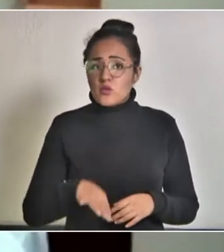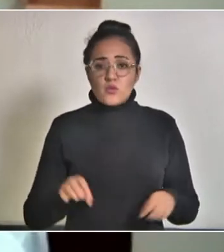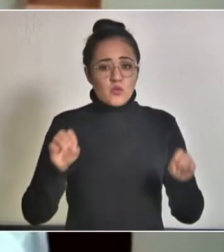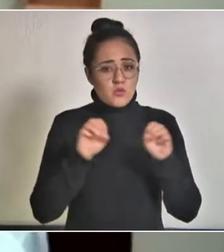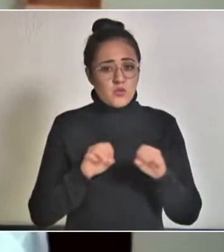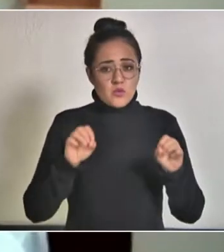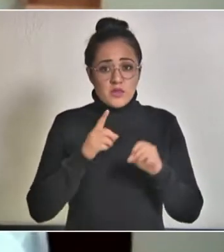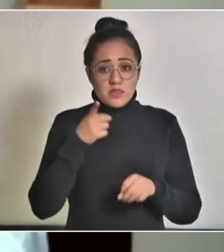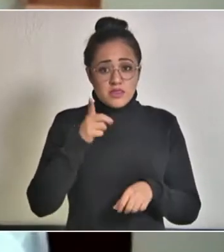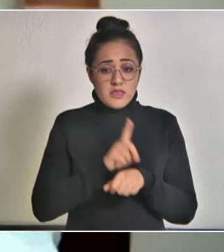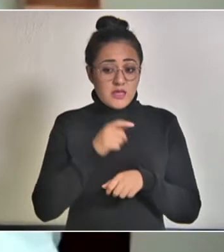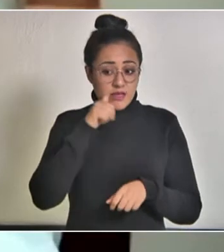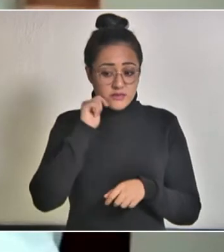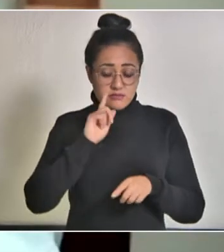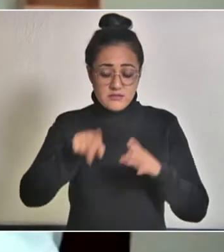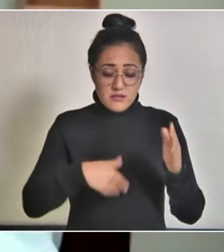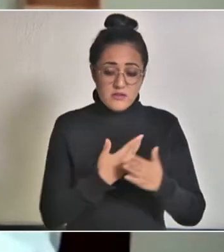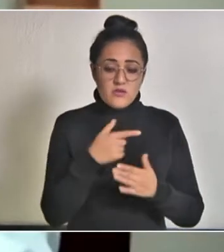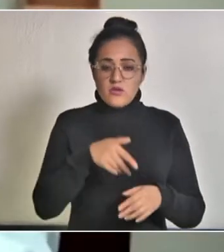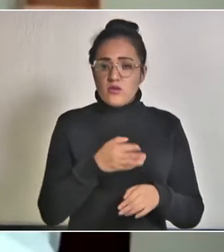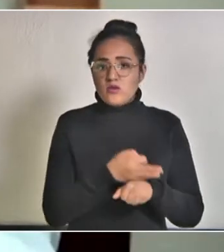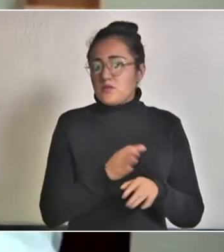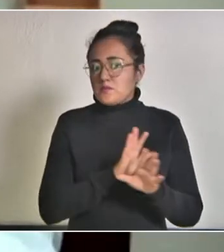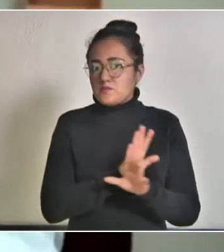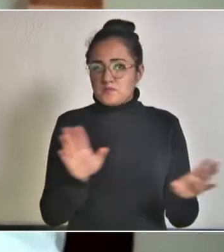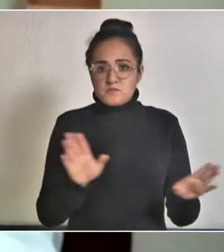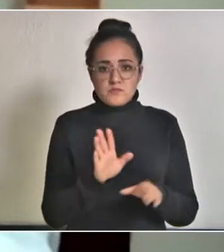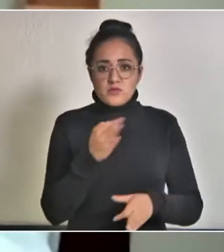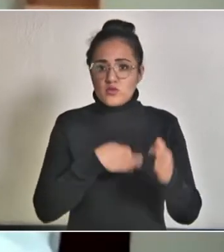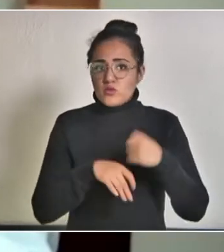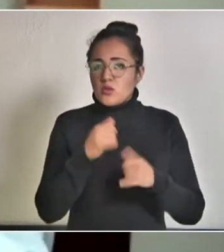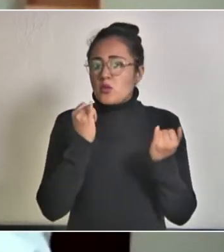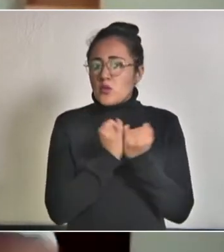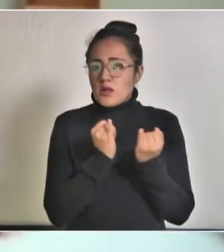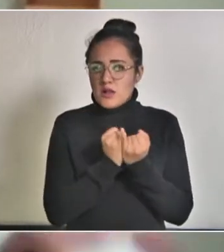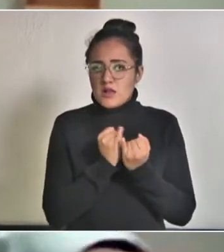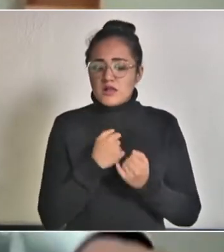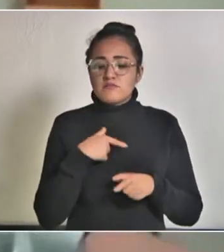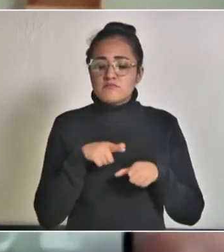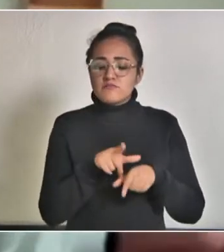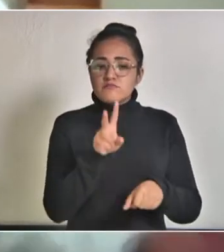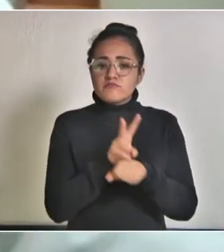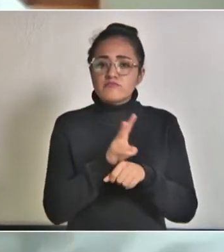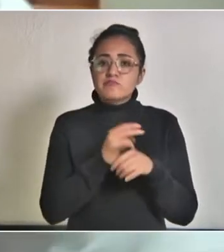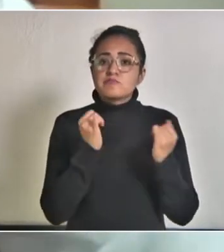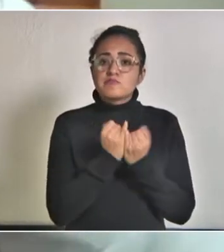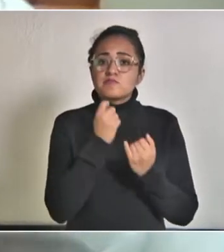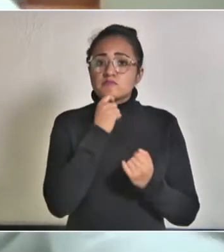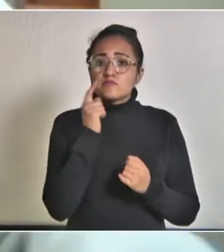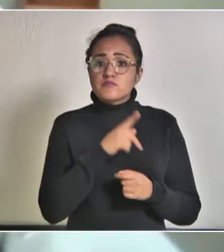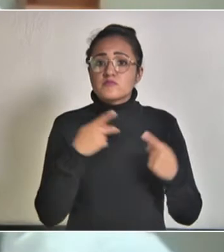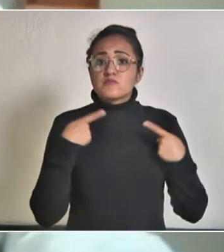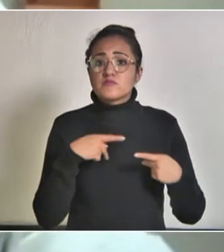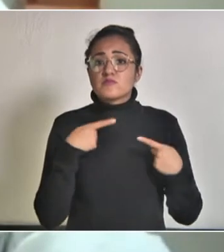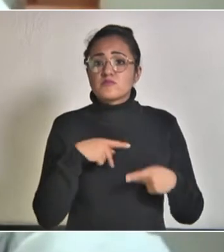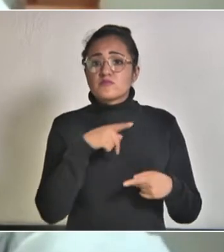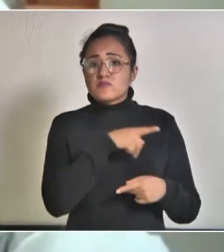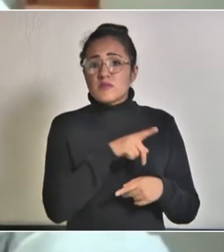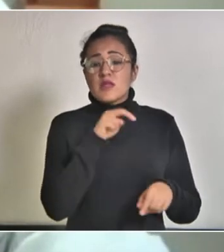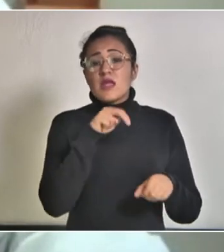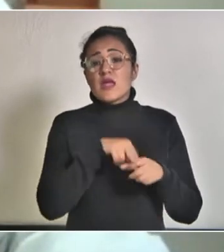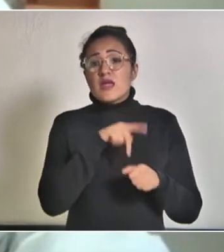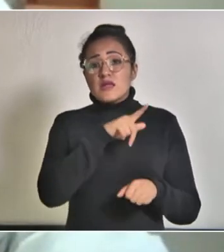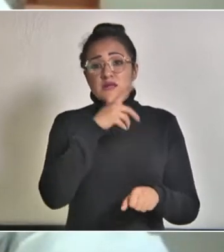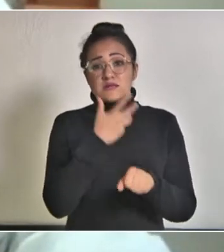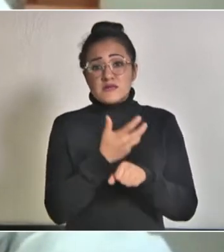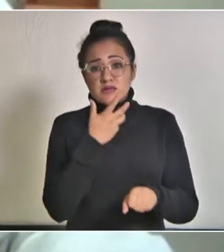del día de ayer para hoy estamos dando seguimiento también a los migrantes poblanos en el en